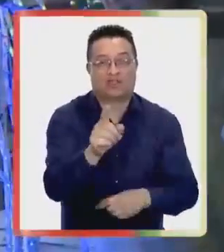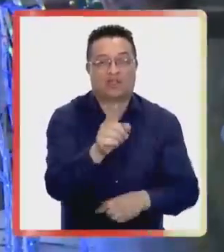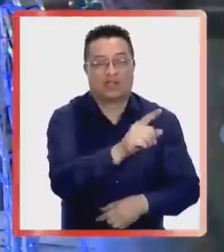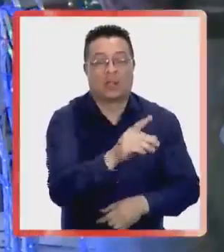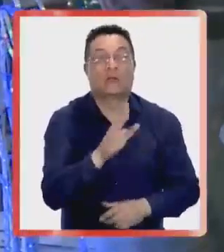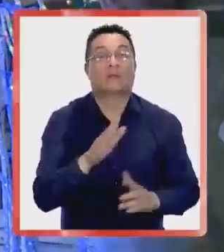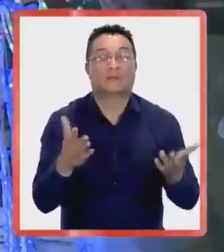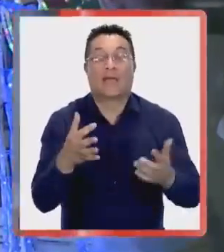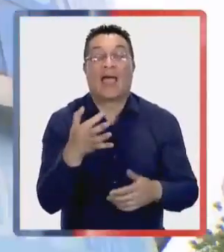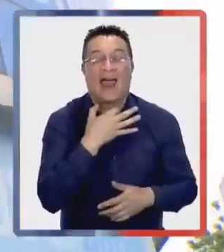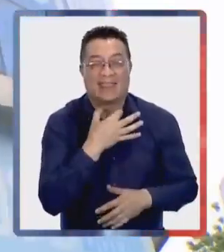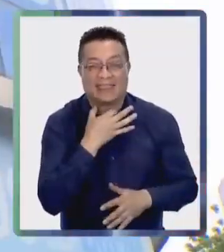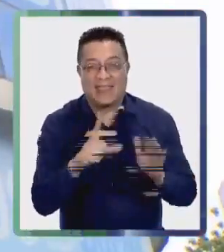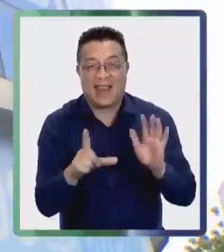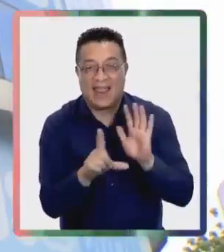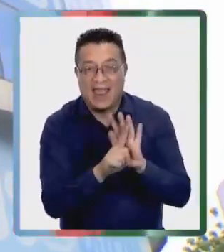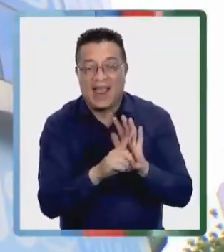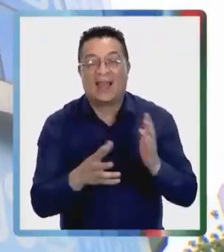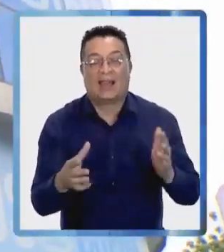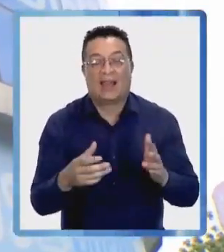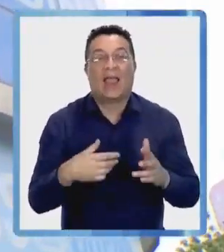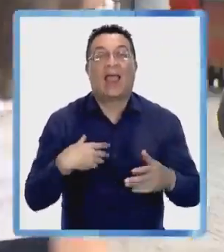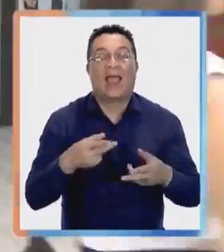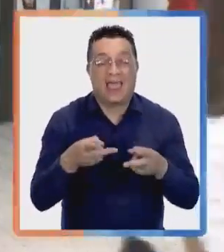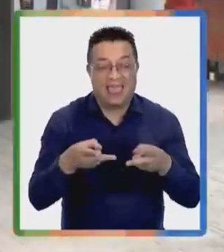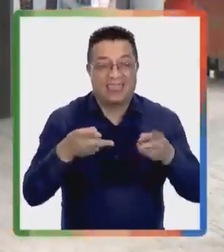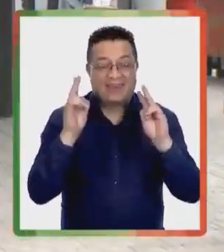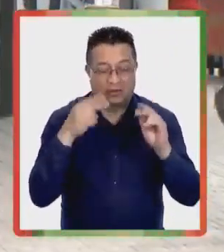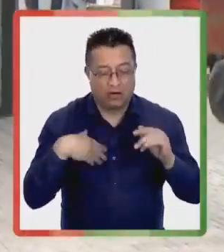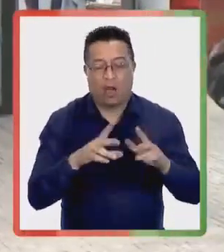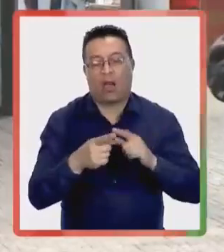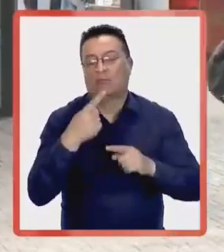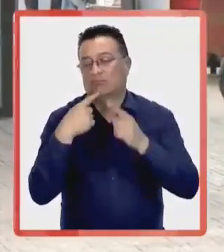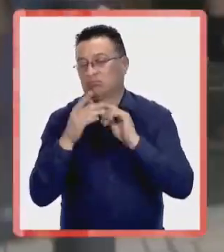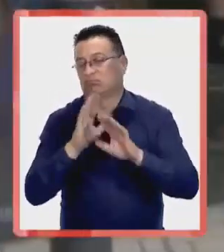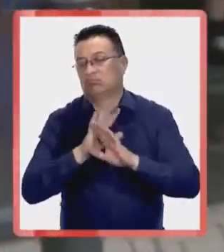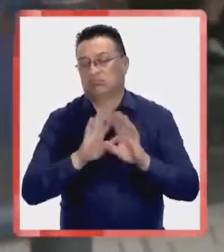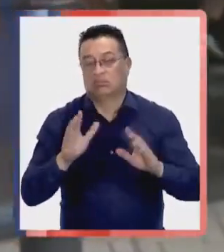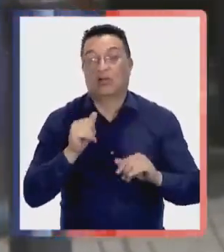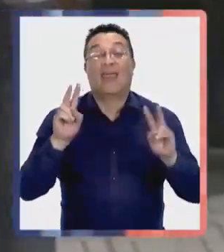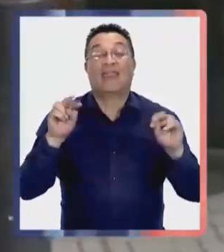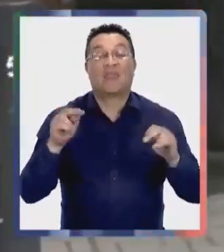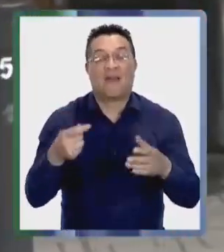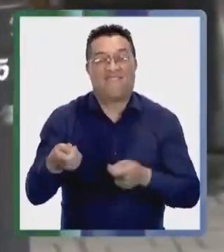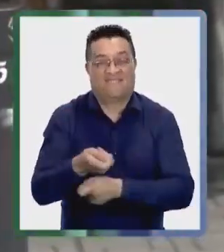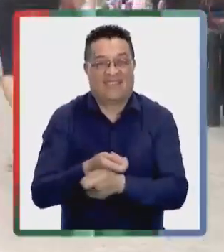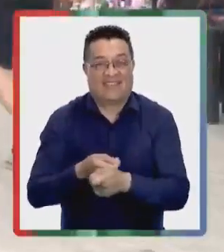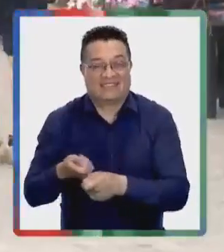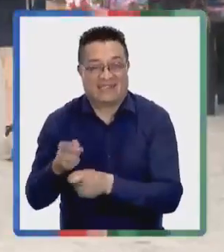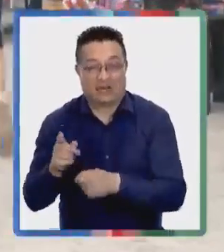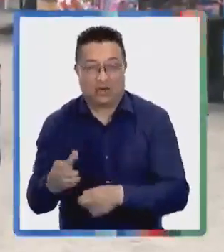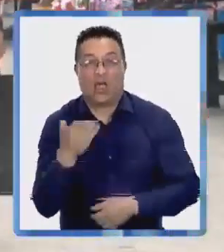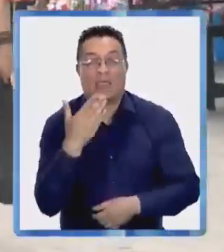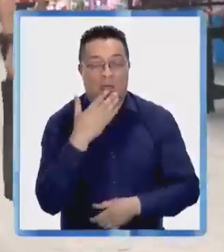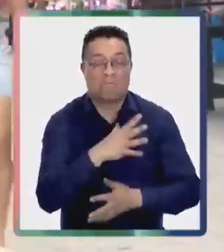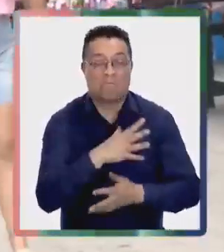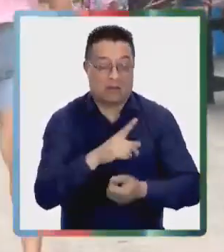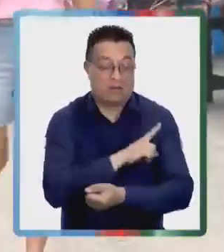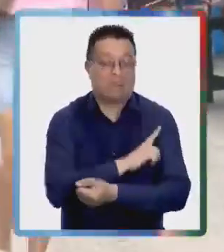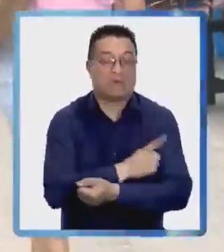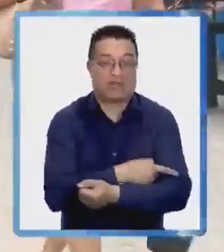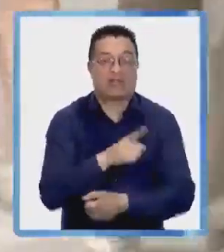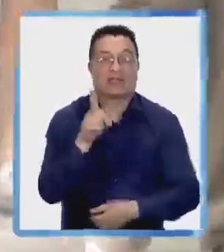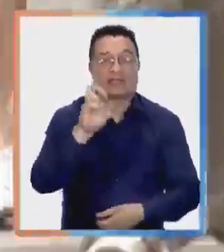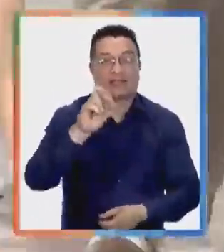Ley que contiene muchos y más derechos para los consumidores, fundamentalmente en materia de garantía legal, en materia de derecho a retracto,